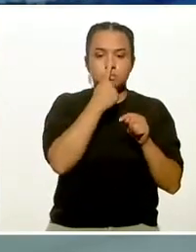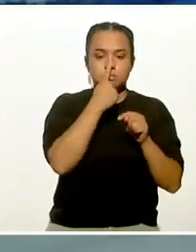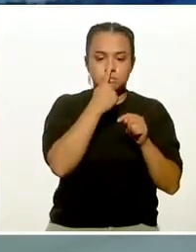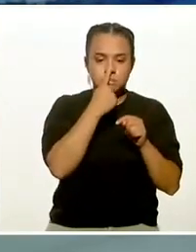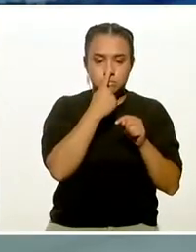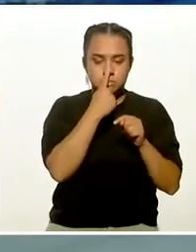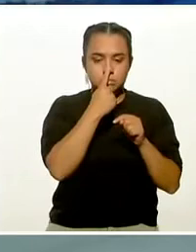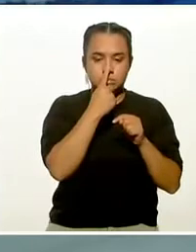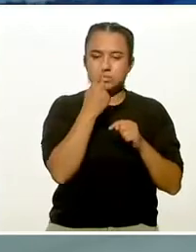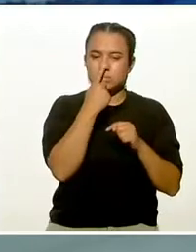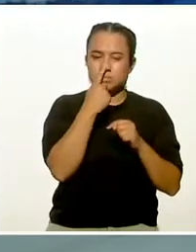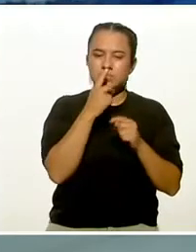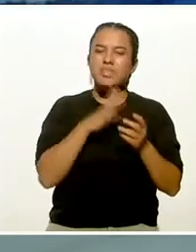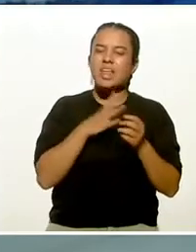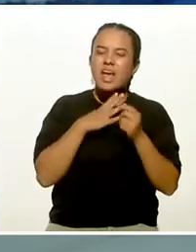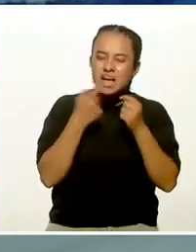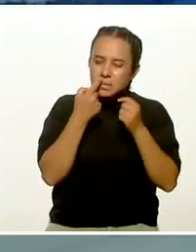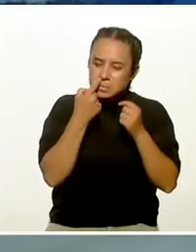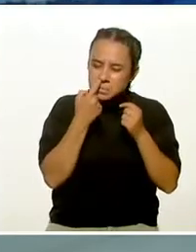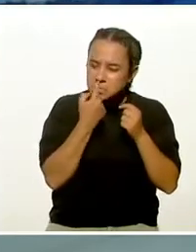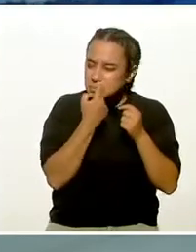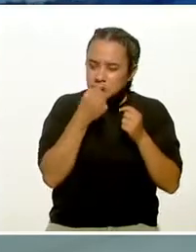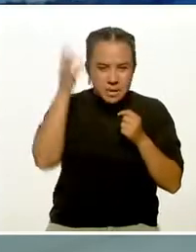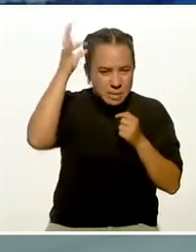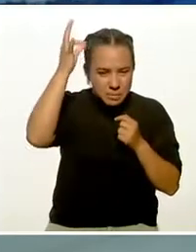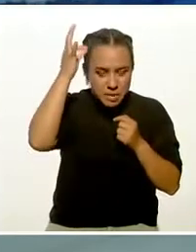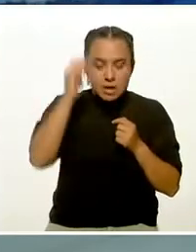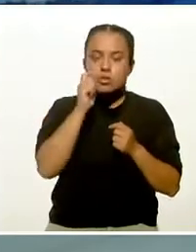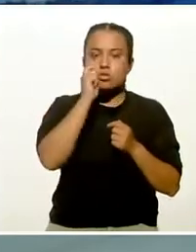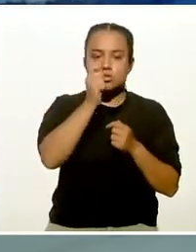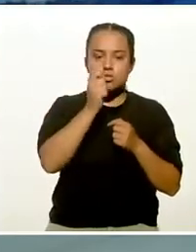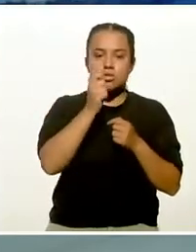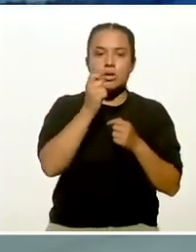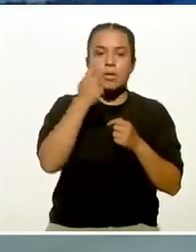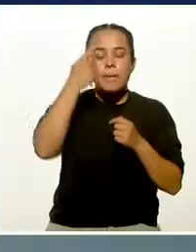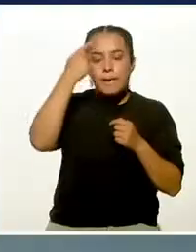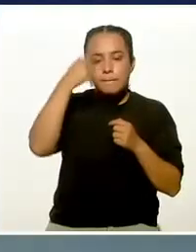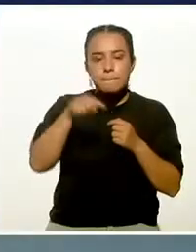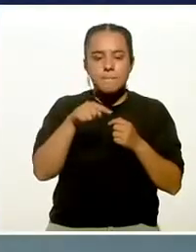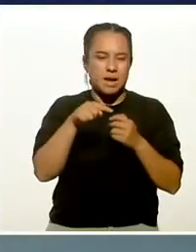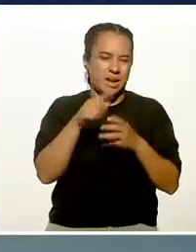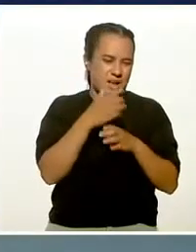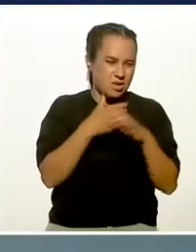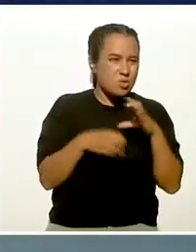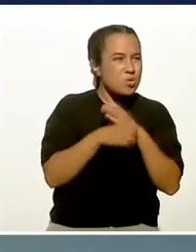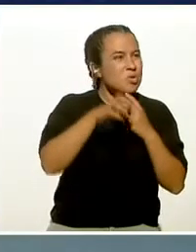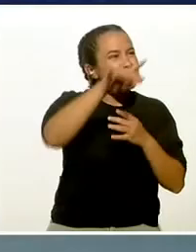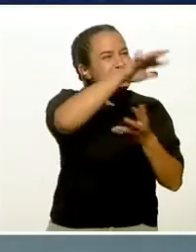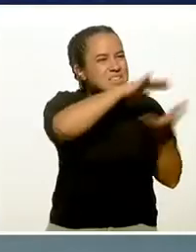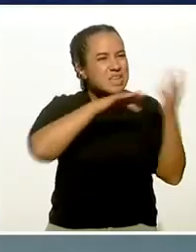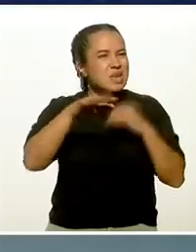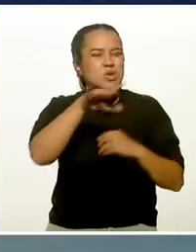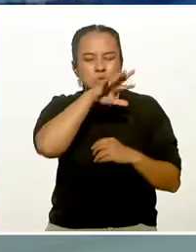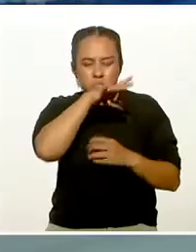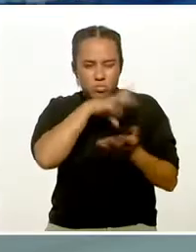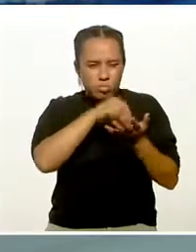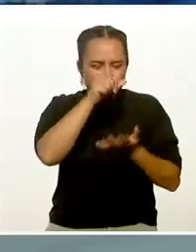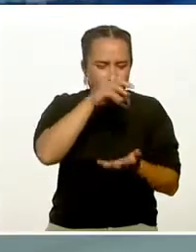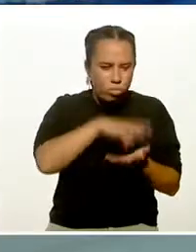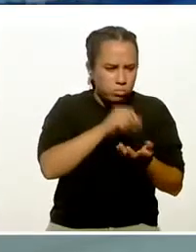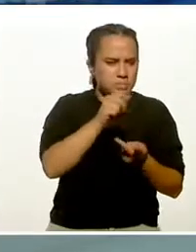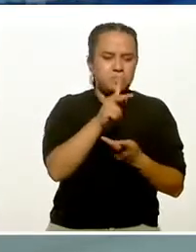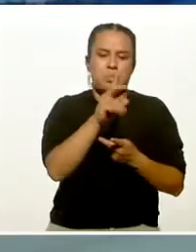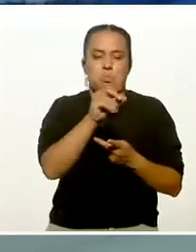los pelitos que tenemos en la nariz son una barrera física para todo lo que hay en el ambiente. El polvo, el polen,